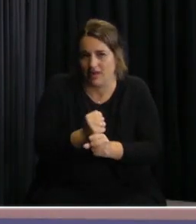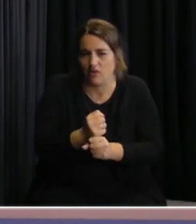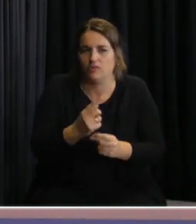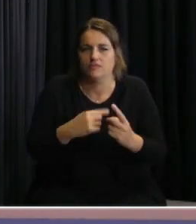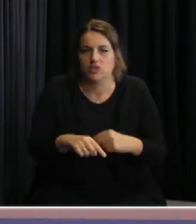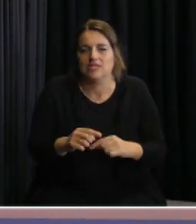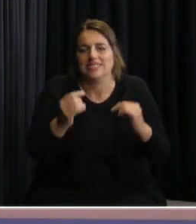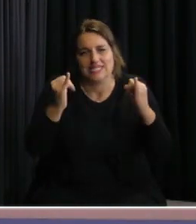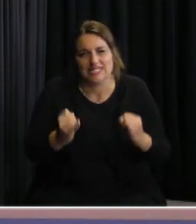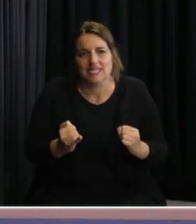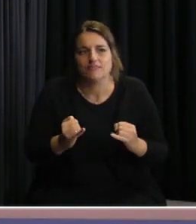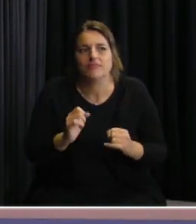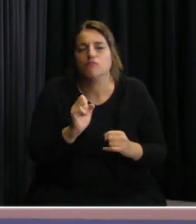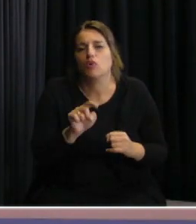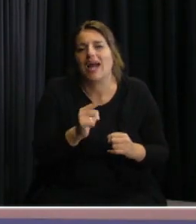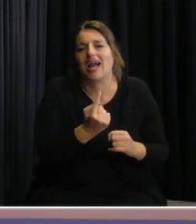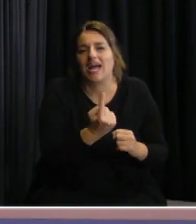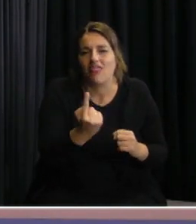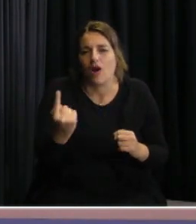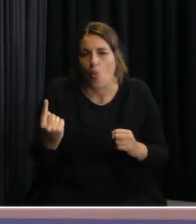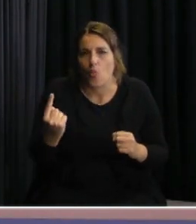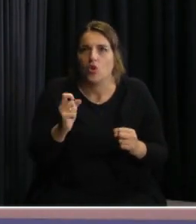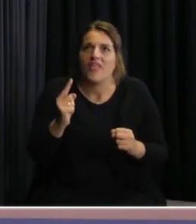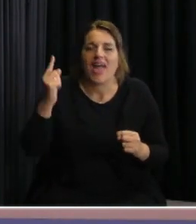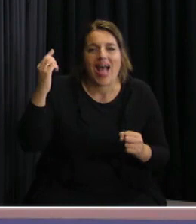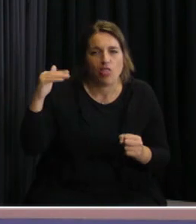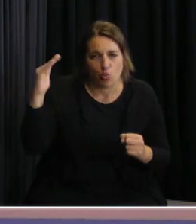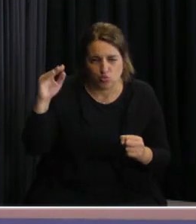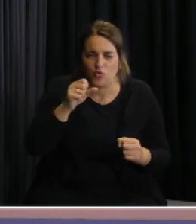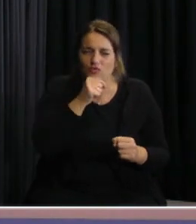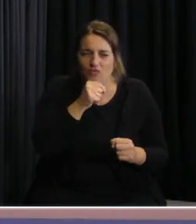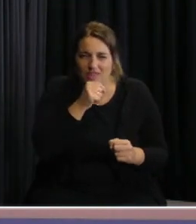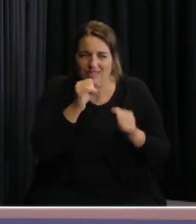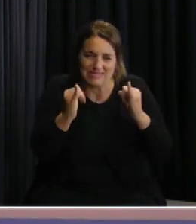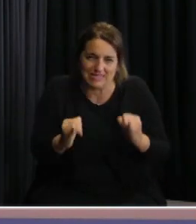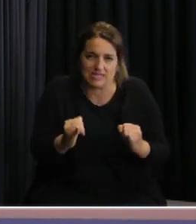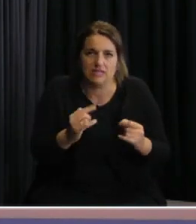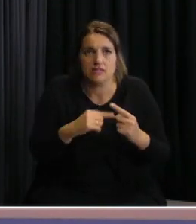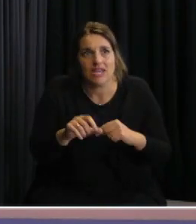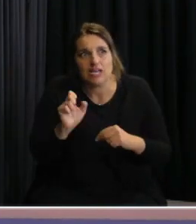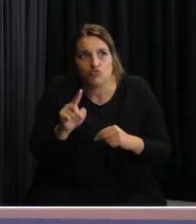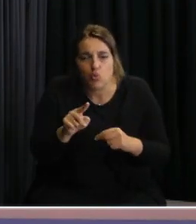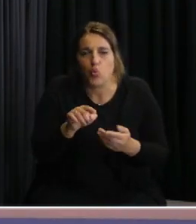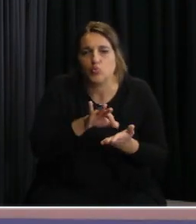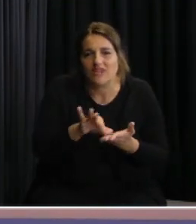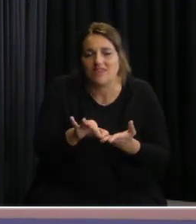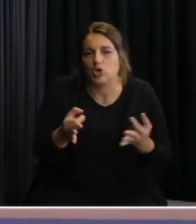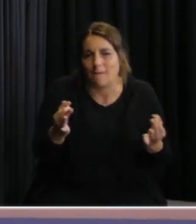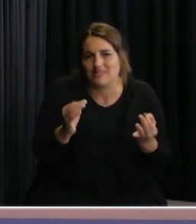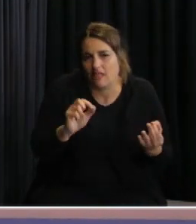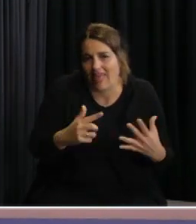más allá de que cada uno de los adultos mayores tengan su prestador de salud,